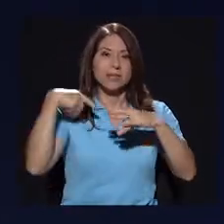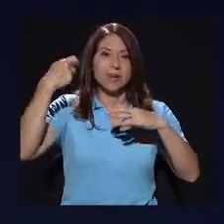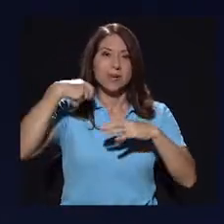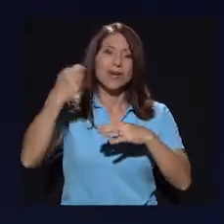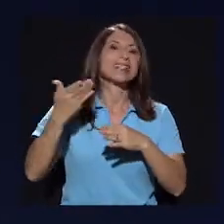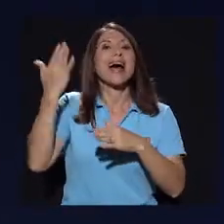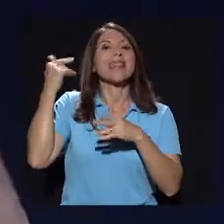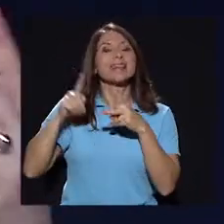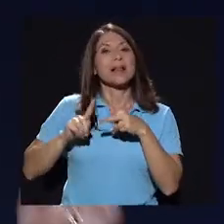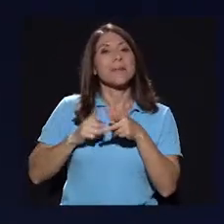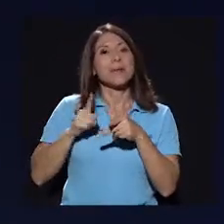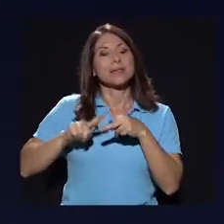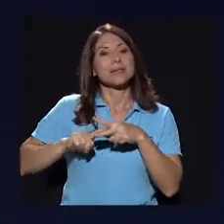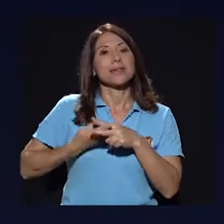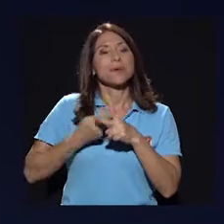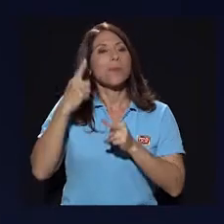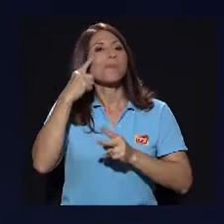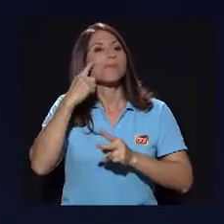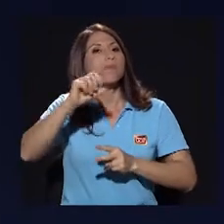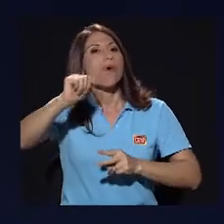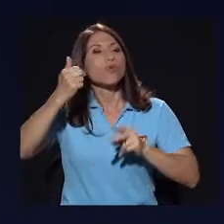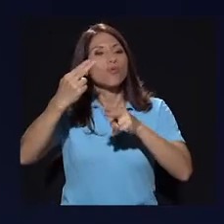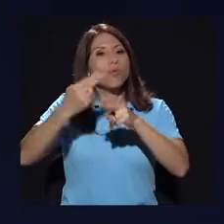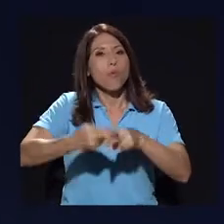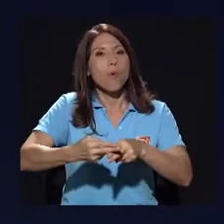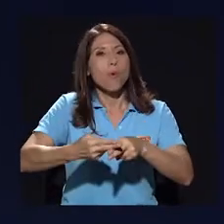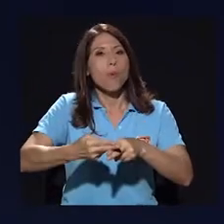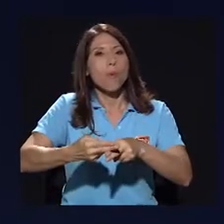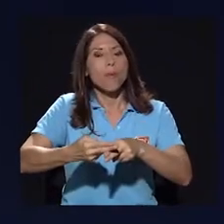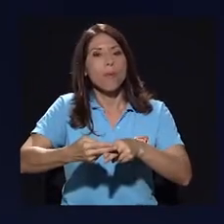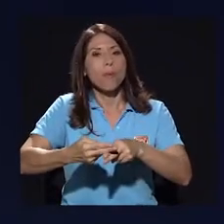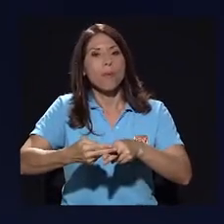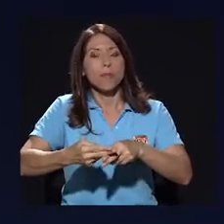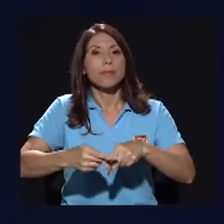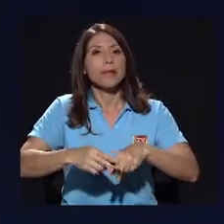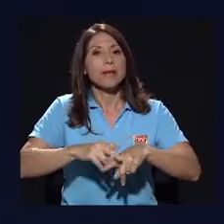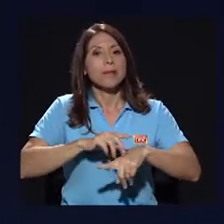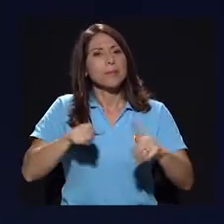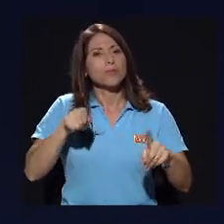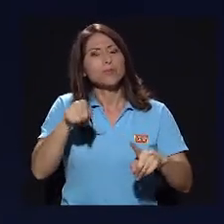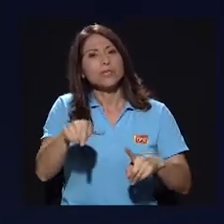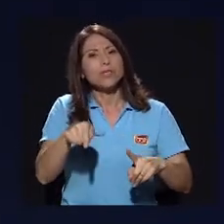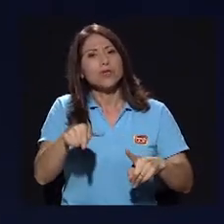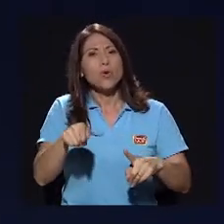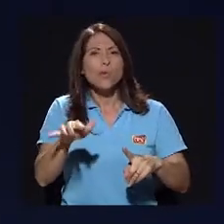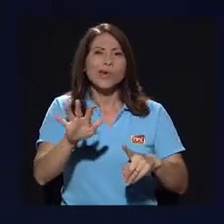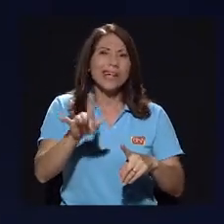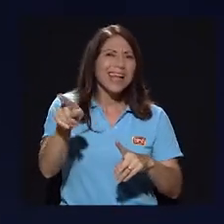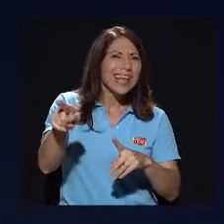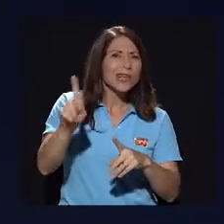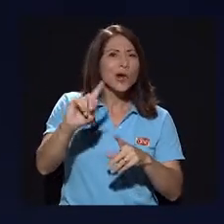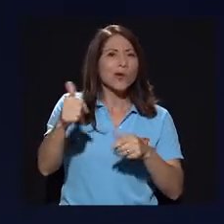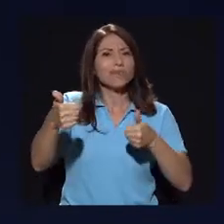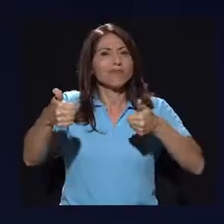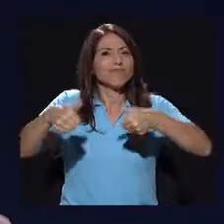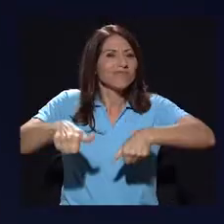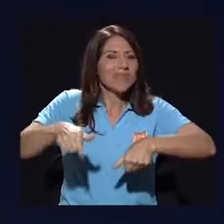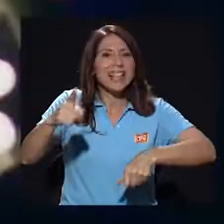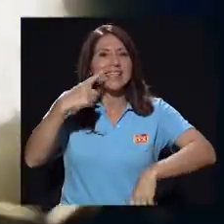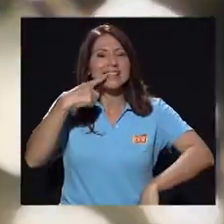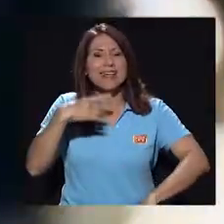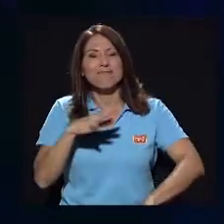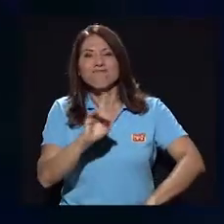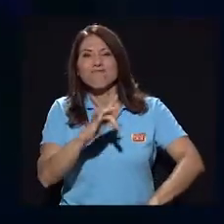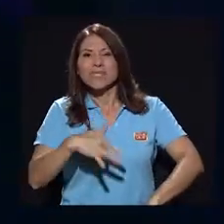principio la película iba a tener otro nombre y completamente, ¿verdad? Estaba como un poco en desacuerdo y decía, no, es que